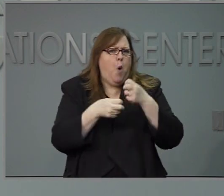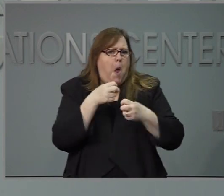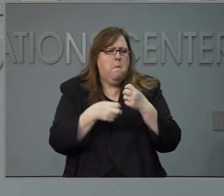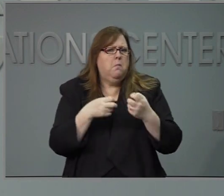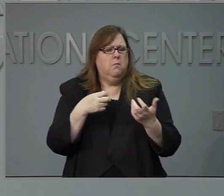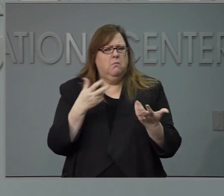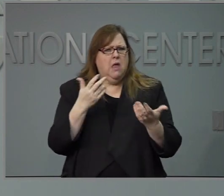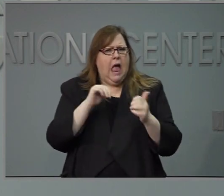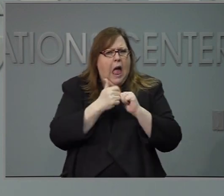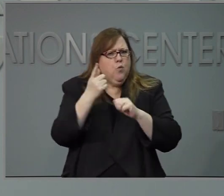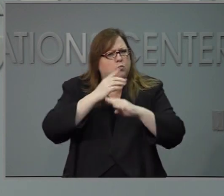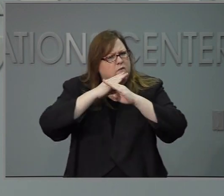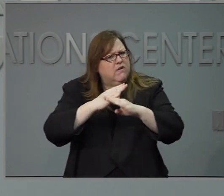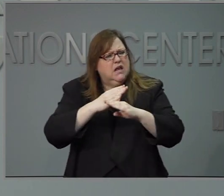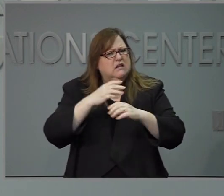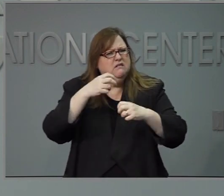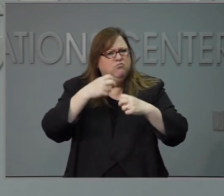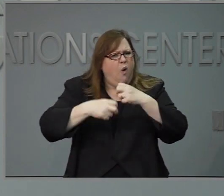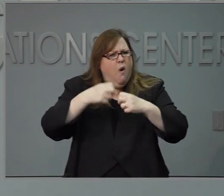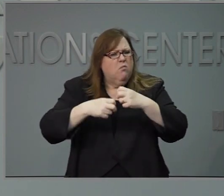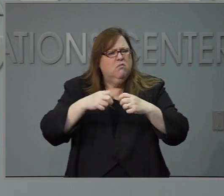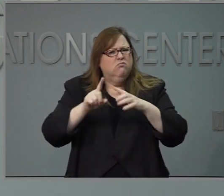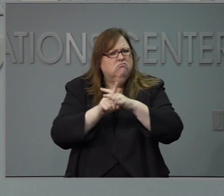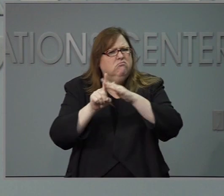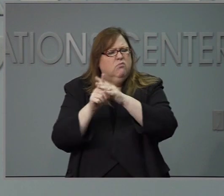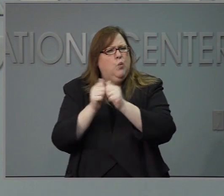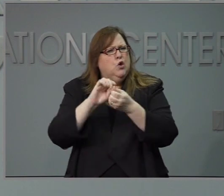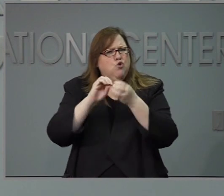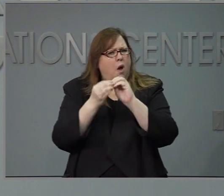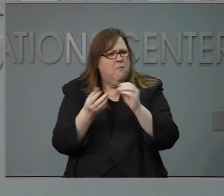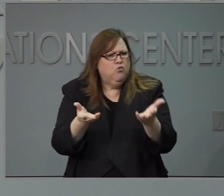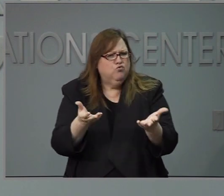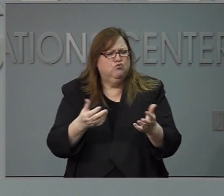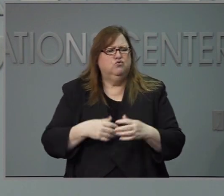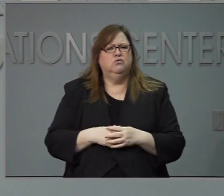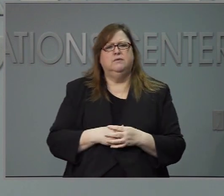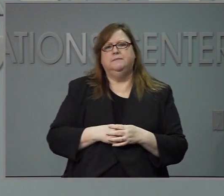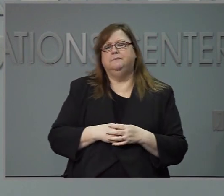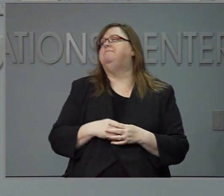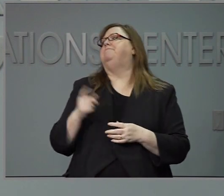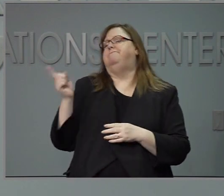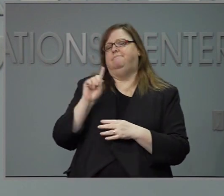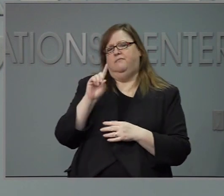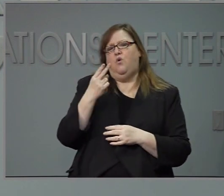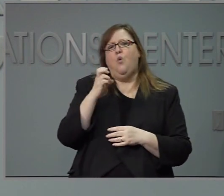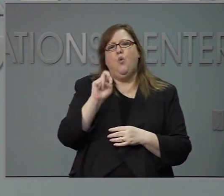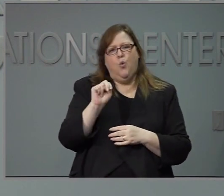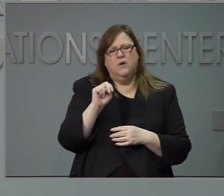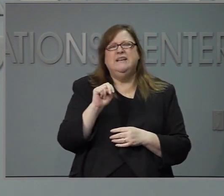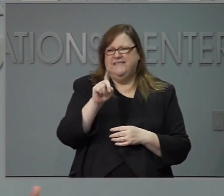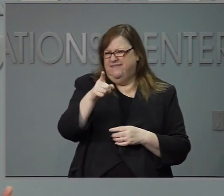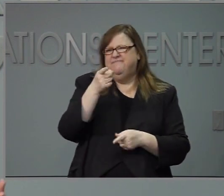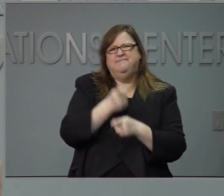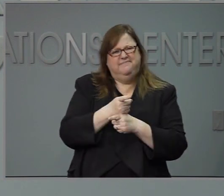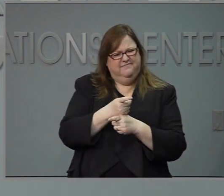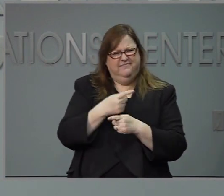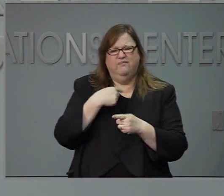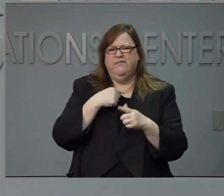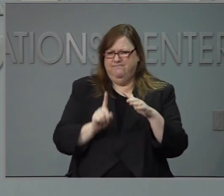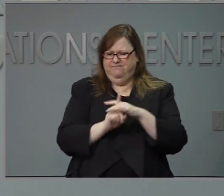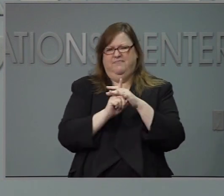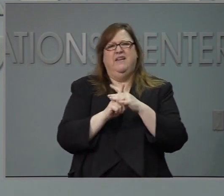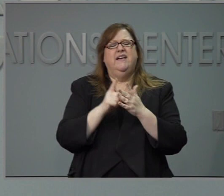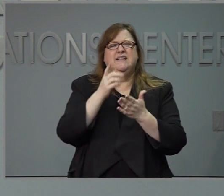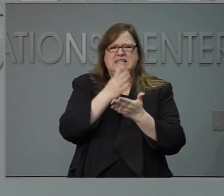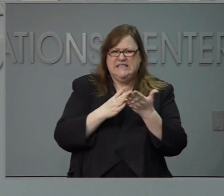las disparidades que hay en los casos y después está hemos tenido y cuestiones técnicas